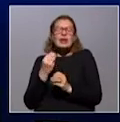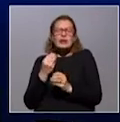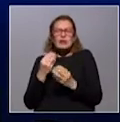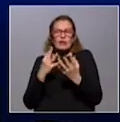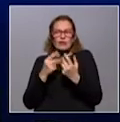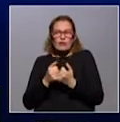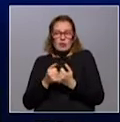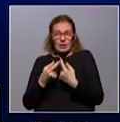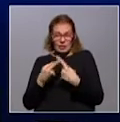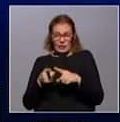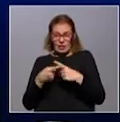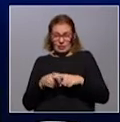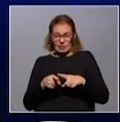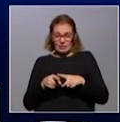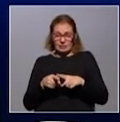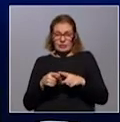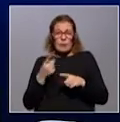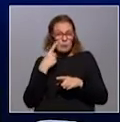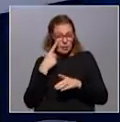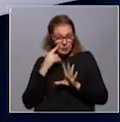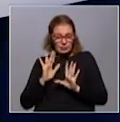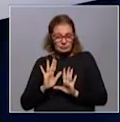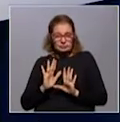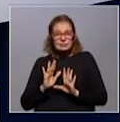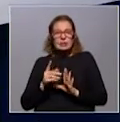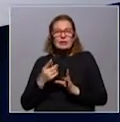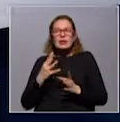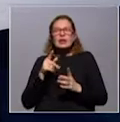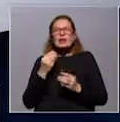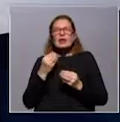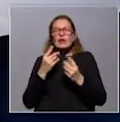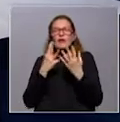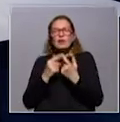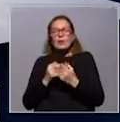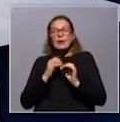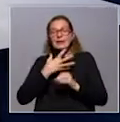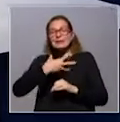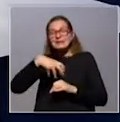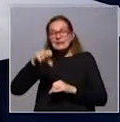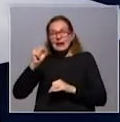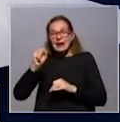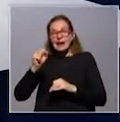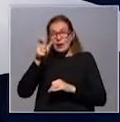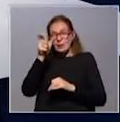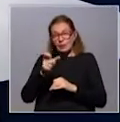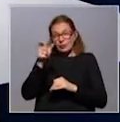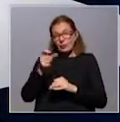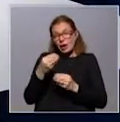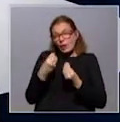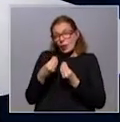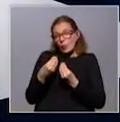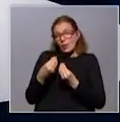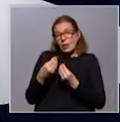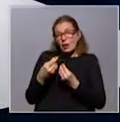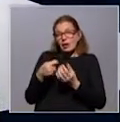porque están en distintas fases, ¿no?, de prueba. ¿De qué manera esto va a llegar a la población? ¿Cómo se va a incidir en cuanto